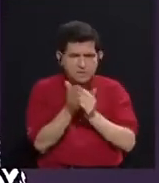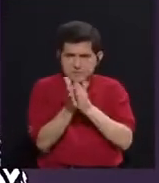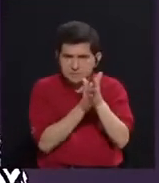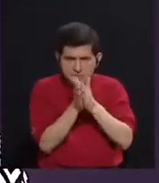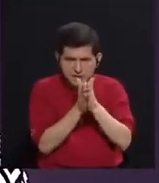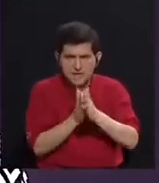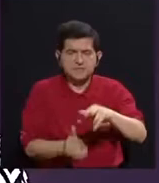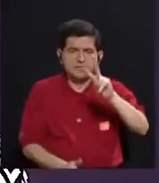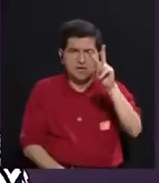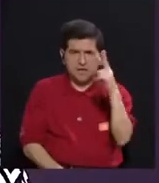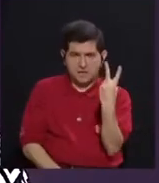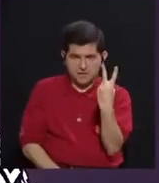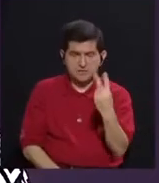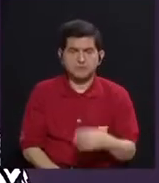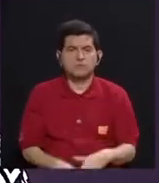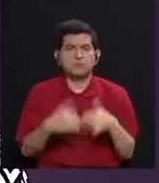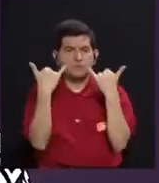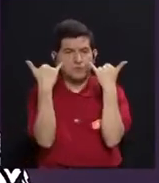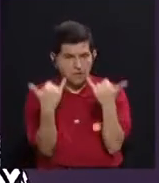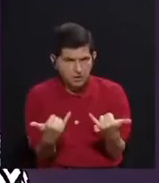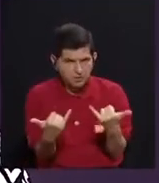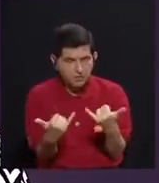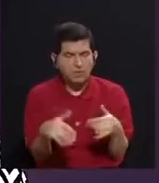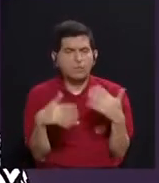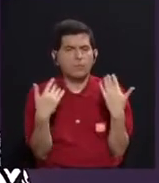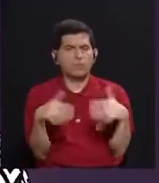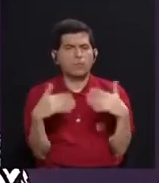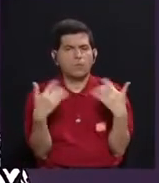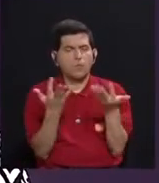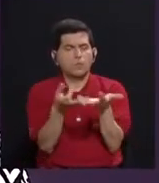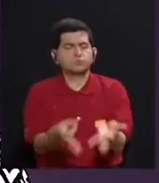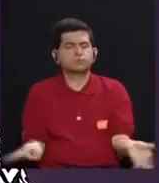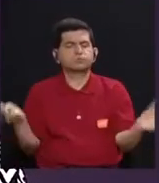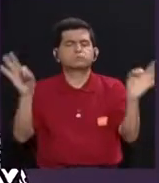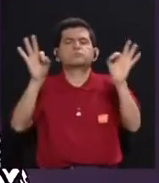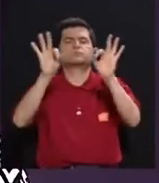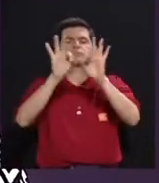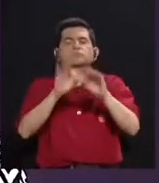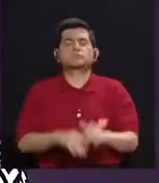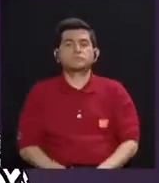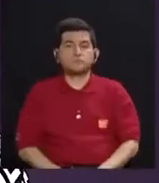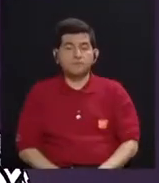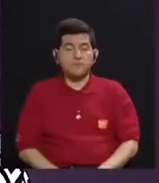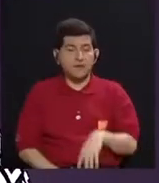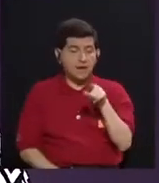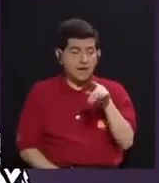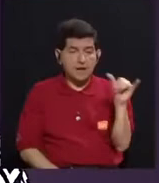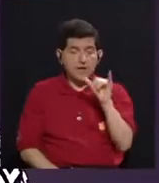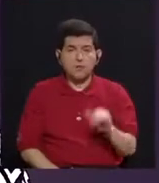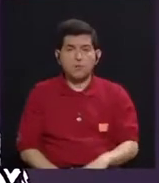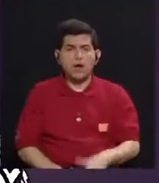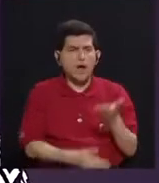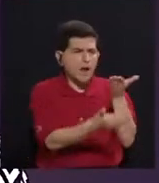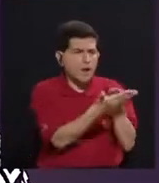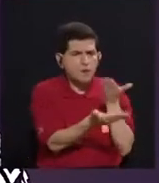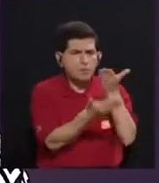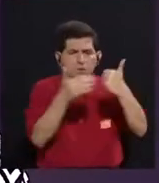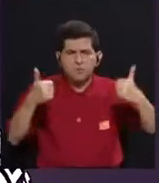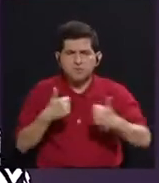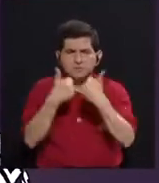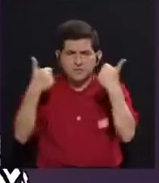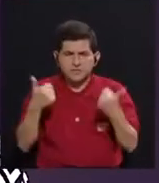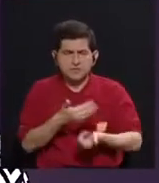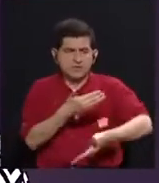Este segundo simposio ha sido muy importante y ha recogido también propuestas y desafíos que se